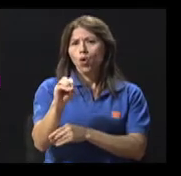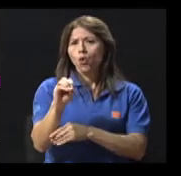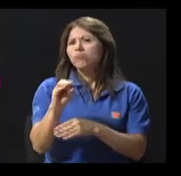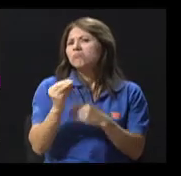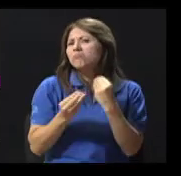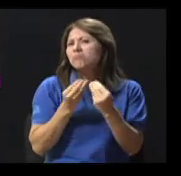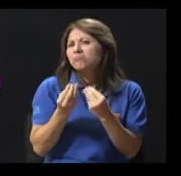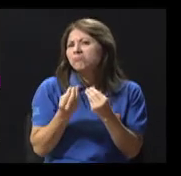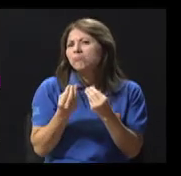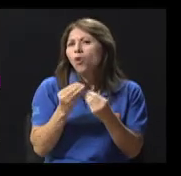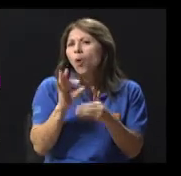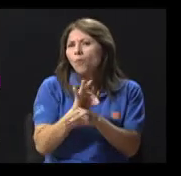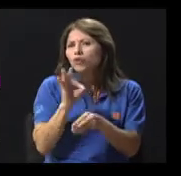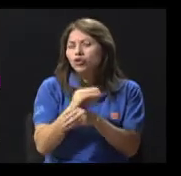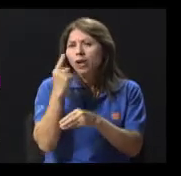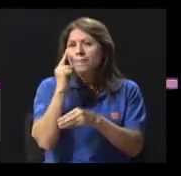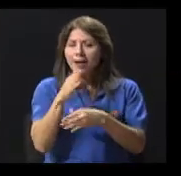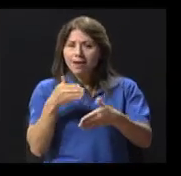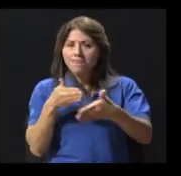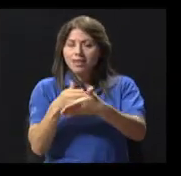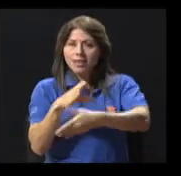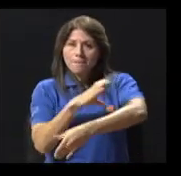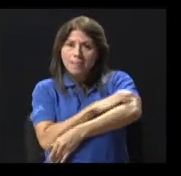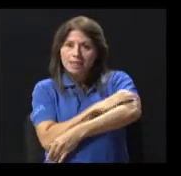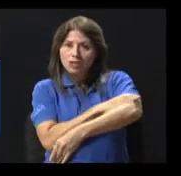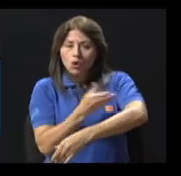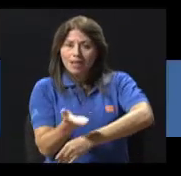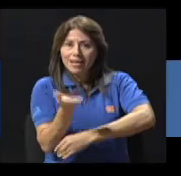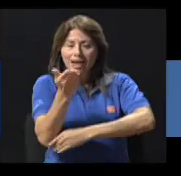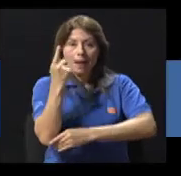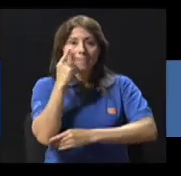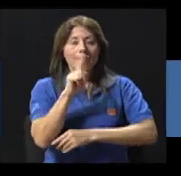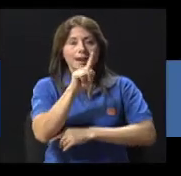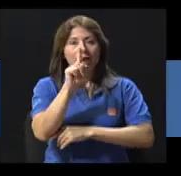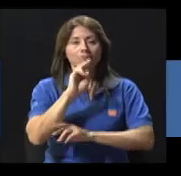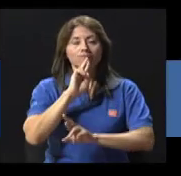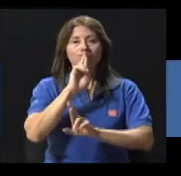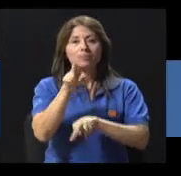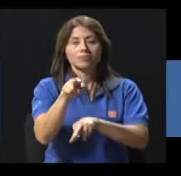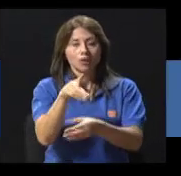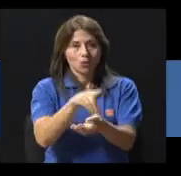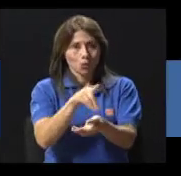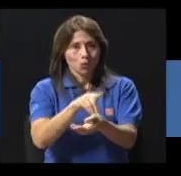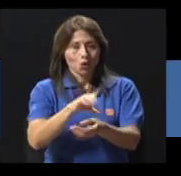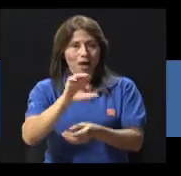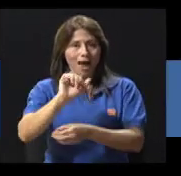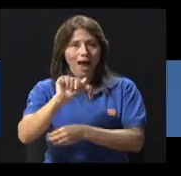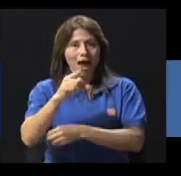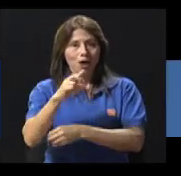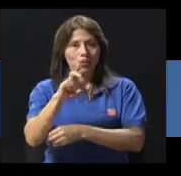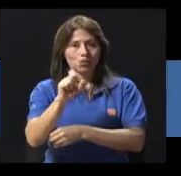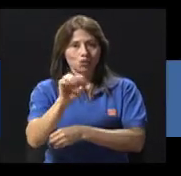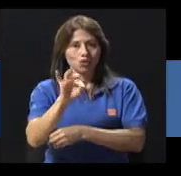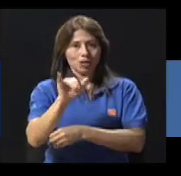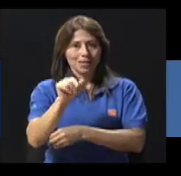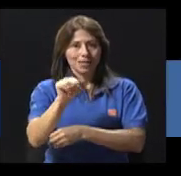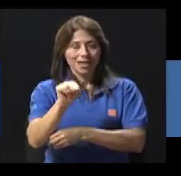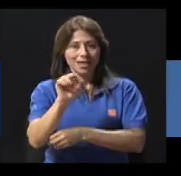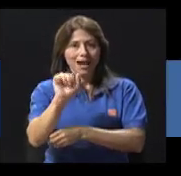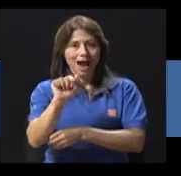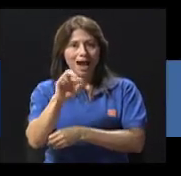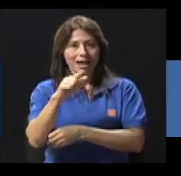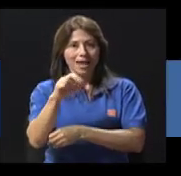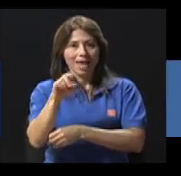presión arterial. Para contestar a esa pregunta se encuentra con nosotros el doctor Augustín Arguedas. Doctor, ¿cuál es la relación